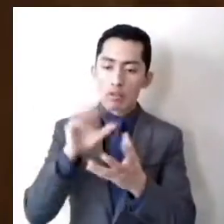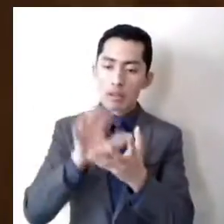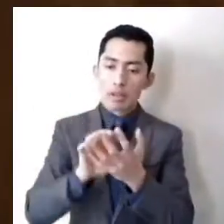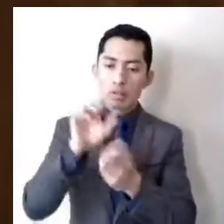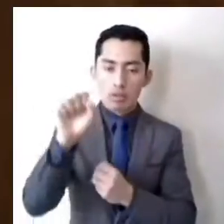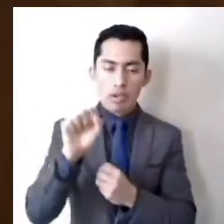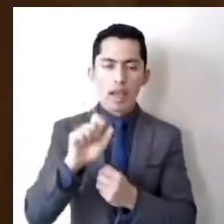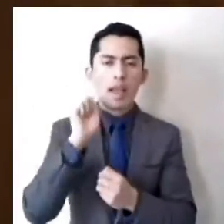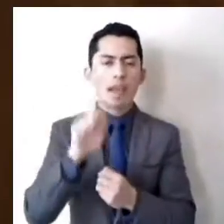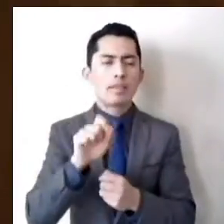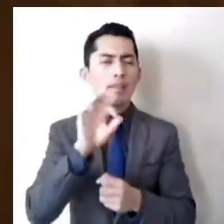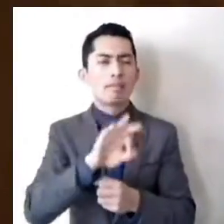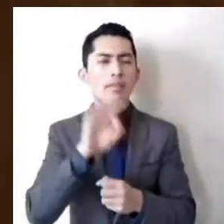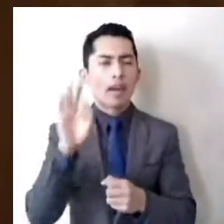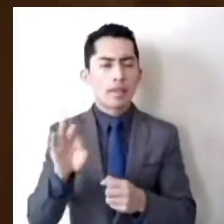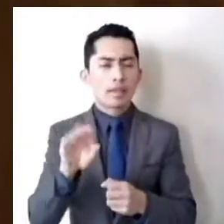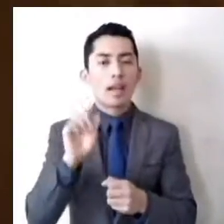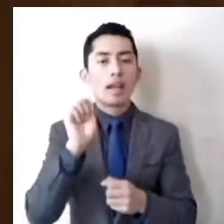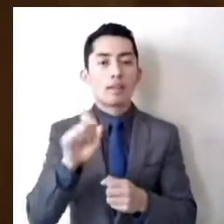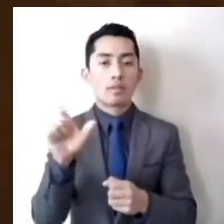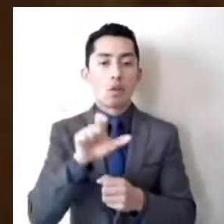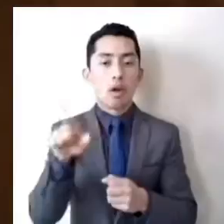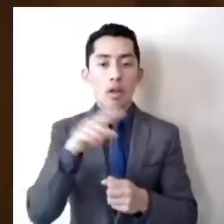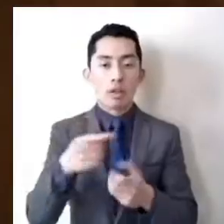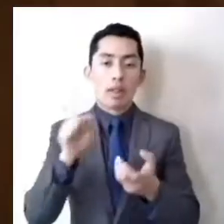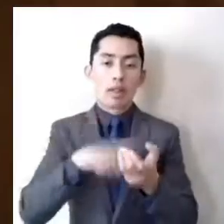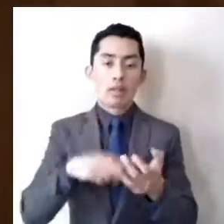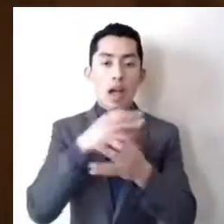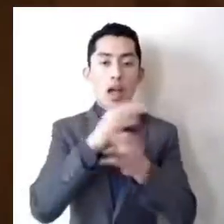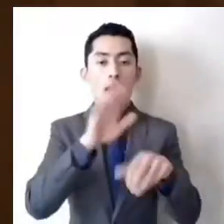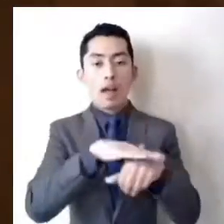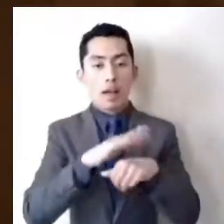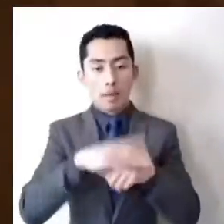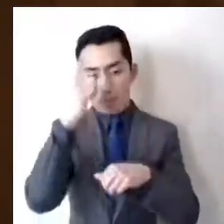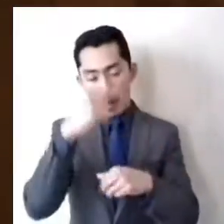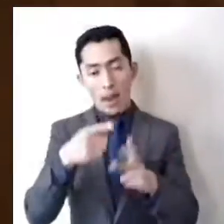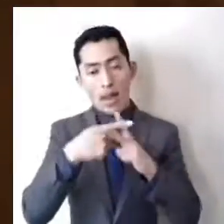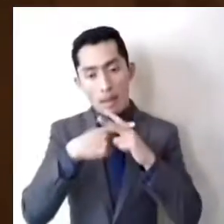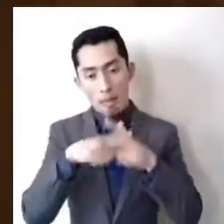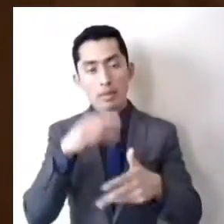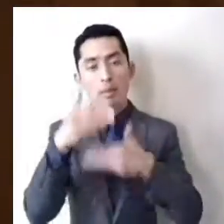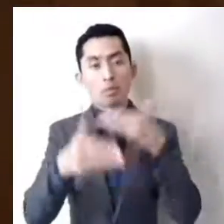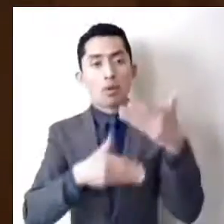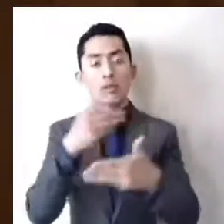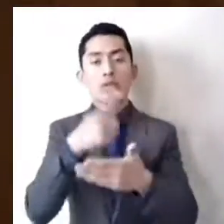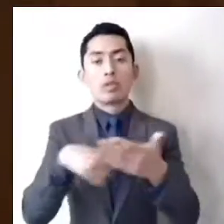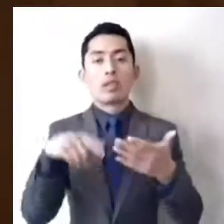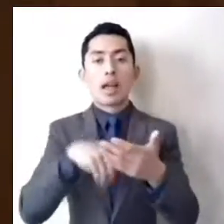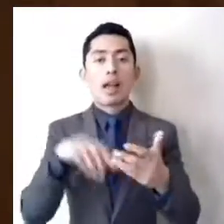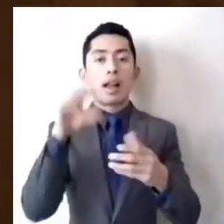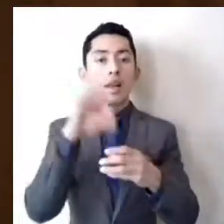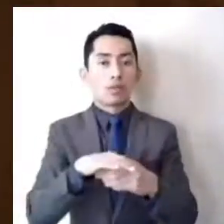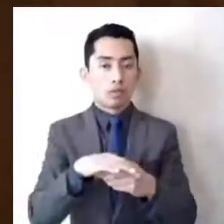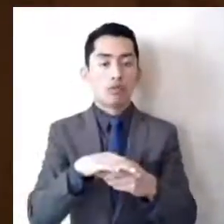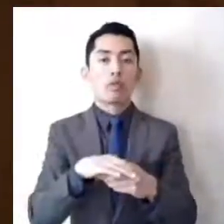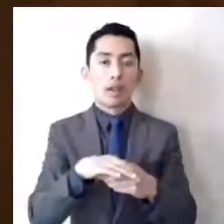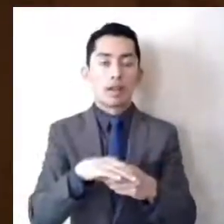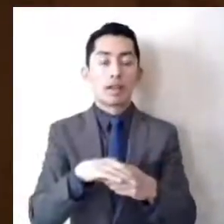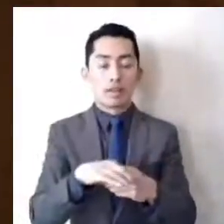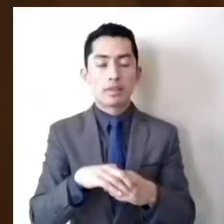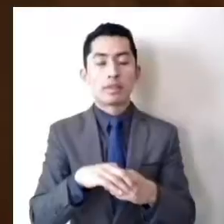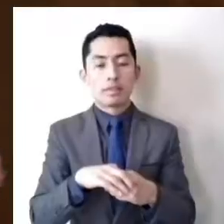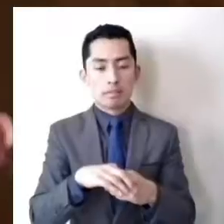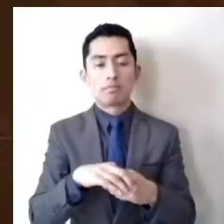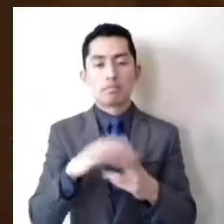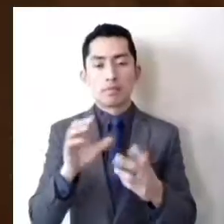fecha en que deben expedirse la convocatoria para el inicio de los procesos electorales ordinarios